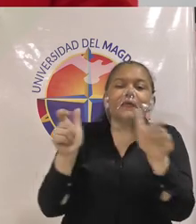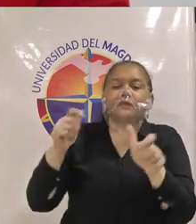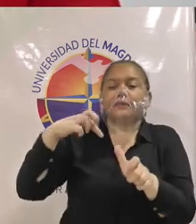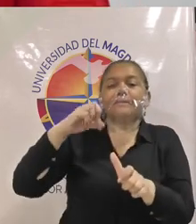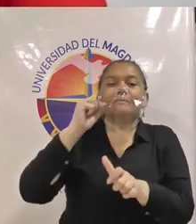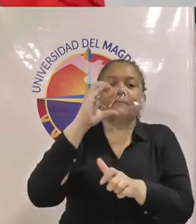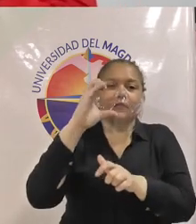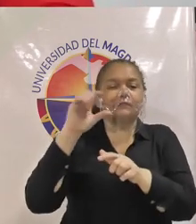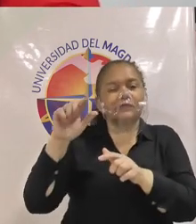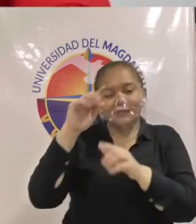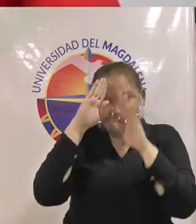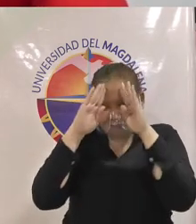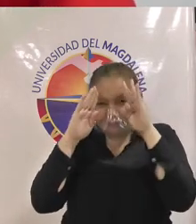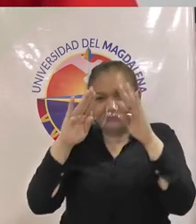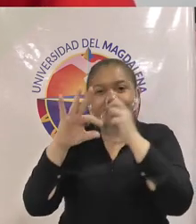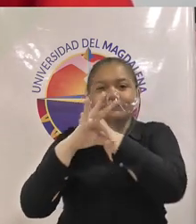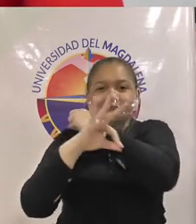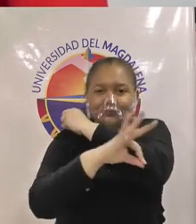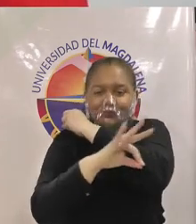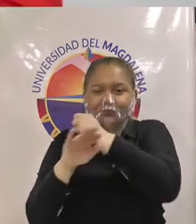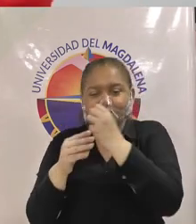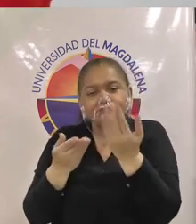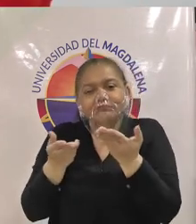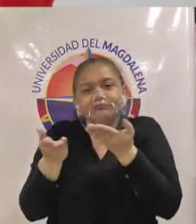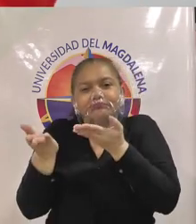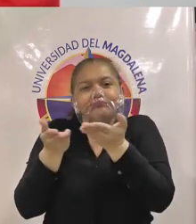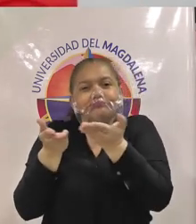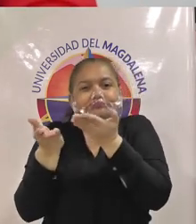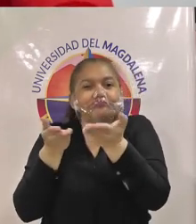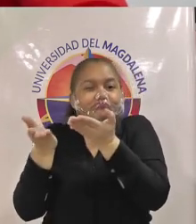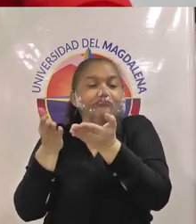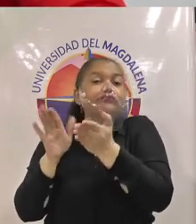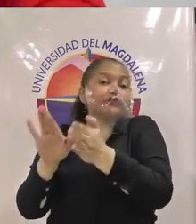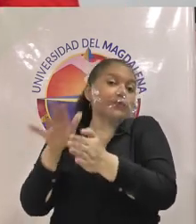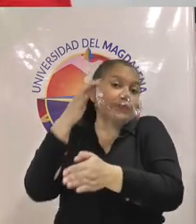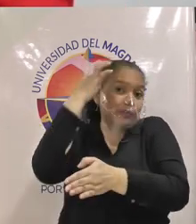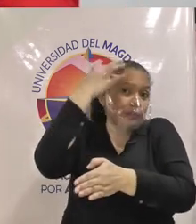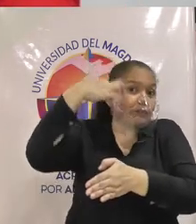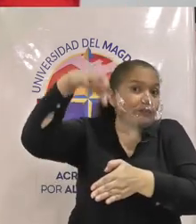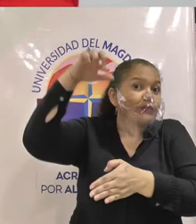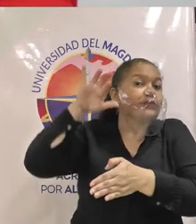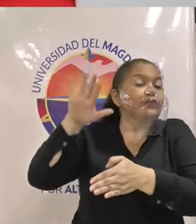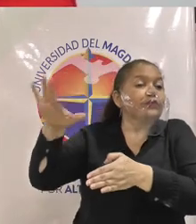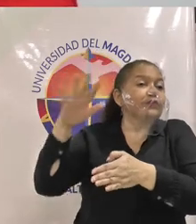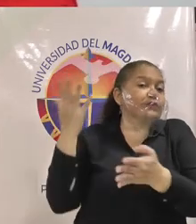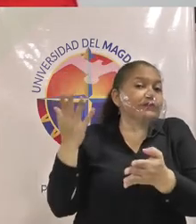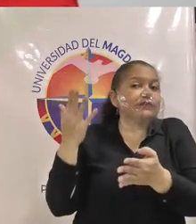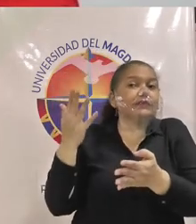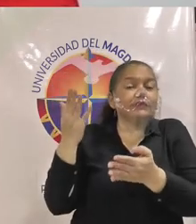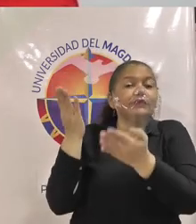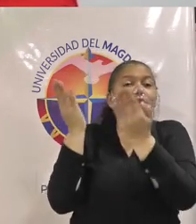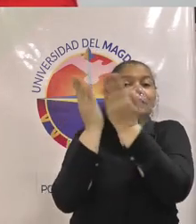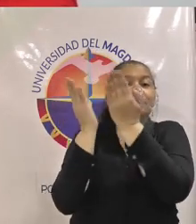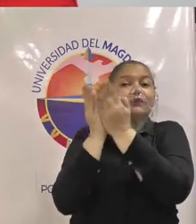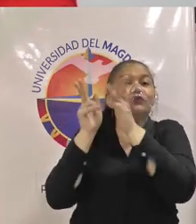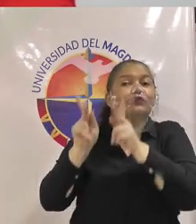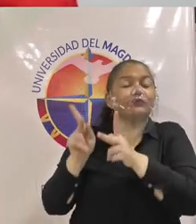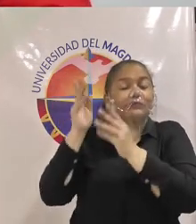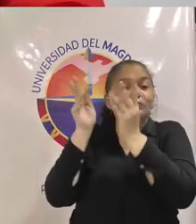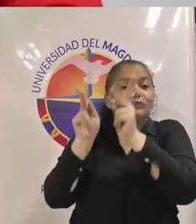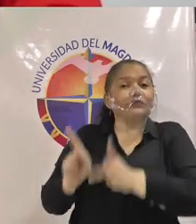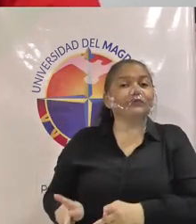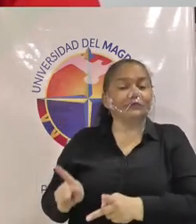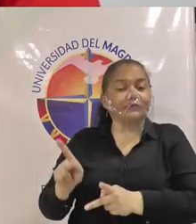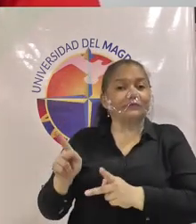queríamos que de pronto este mismo espacio lo lideraran los estudiantes de práctica del programa de psicología en la facultad de